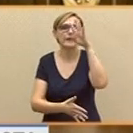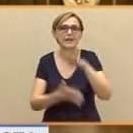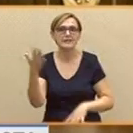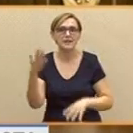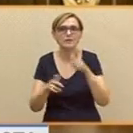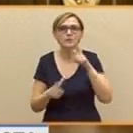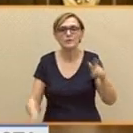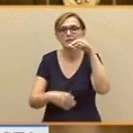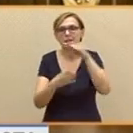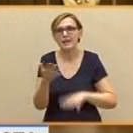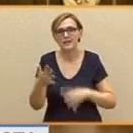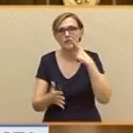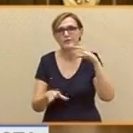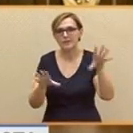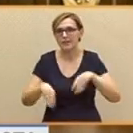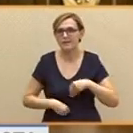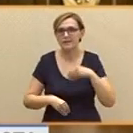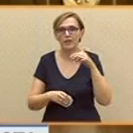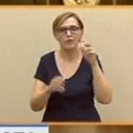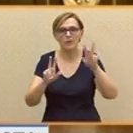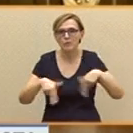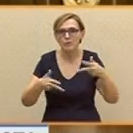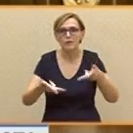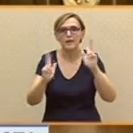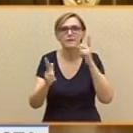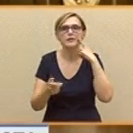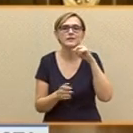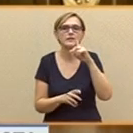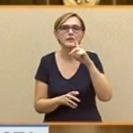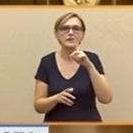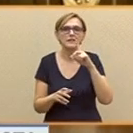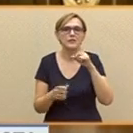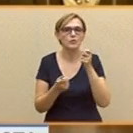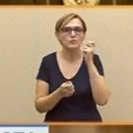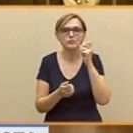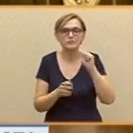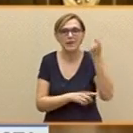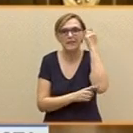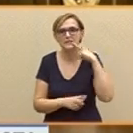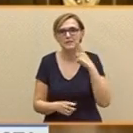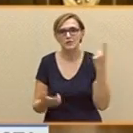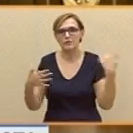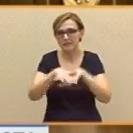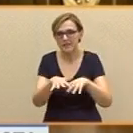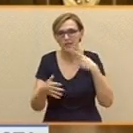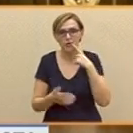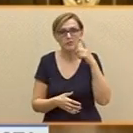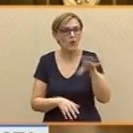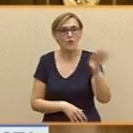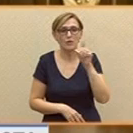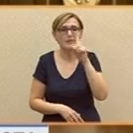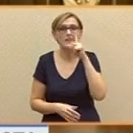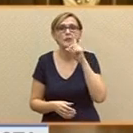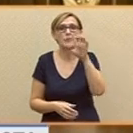fue adoptado democráticamente y que ha tenido un enorme éxito integrador. Ustedes no entienden que el nuestro es un país plurinacional. La